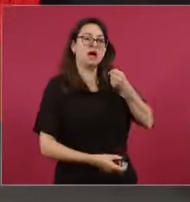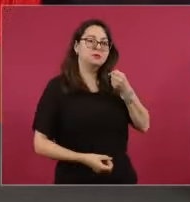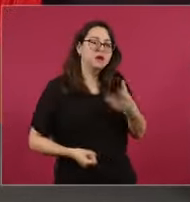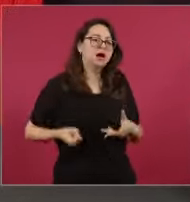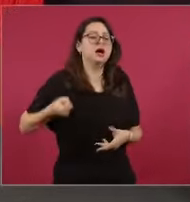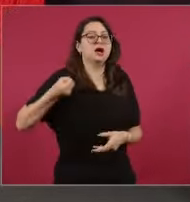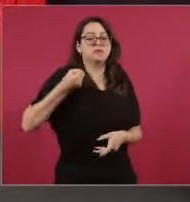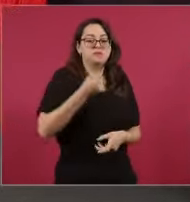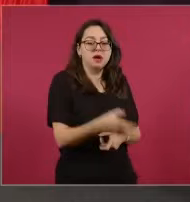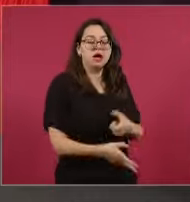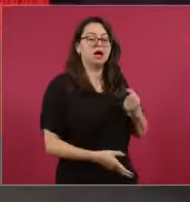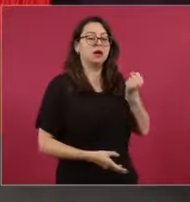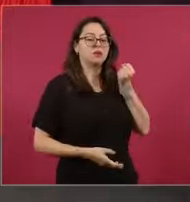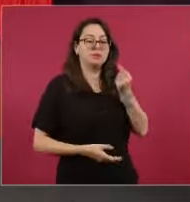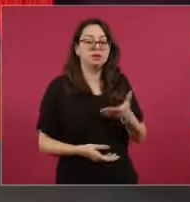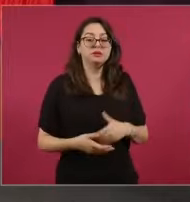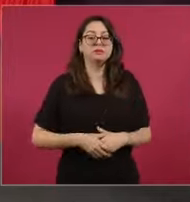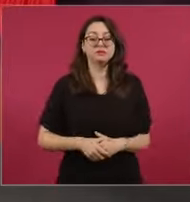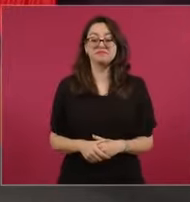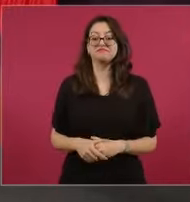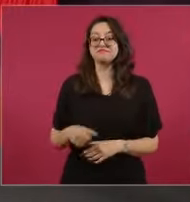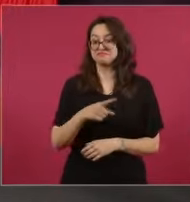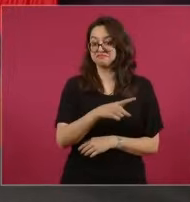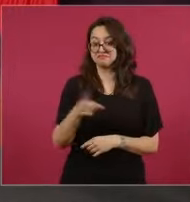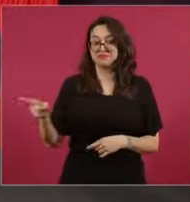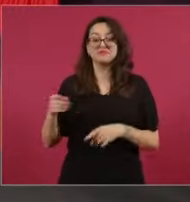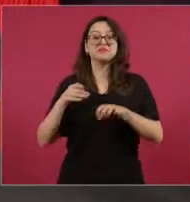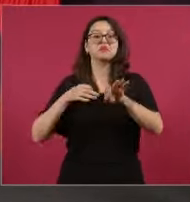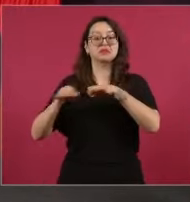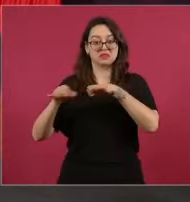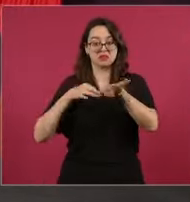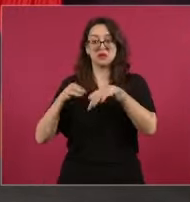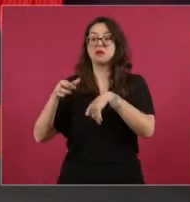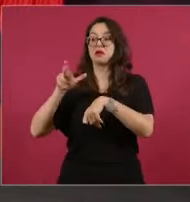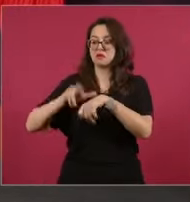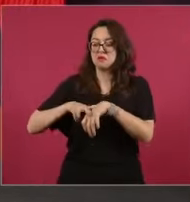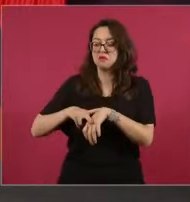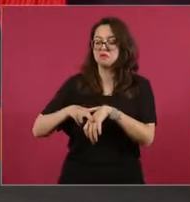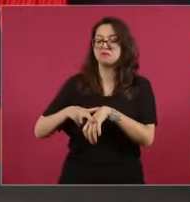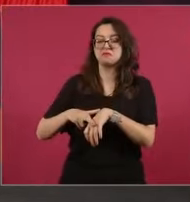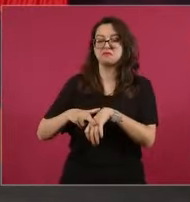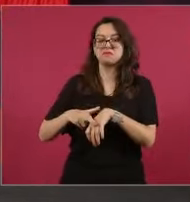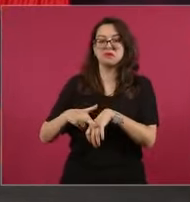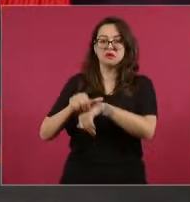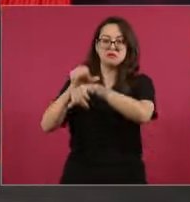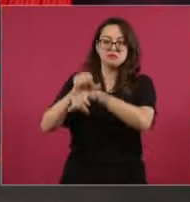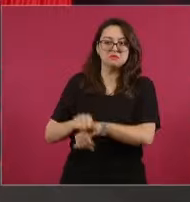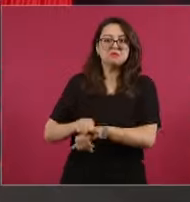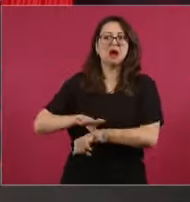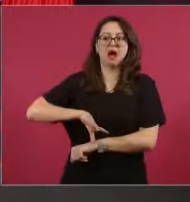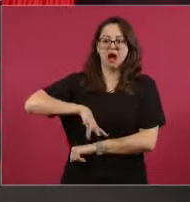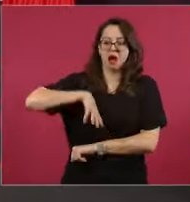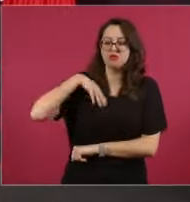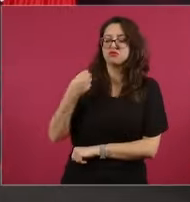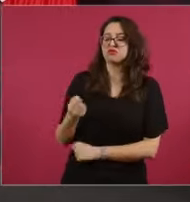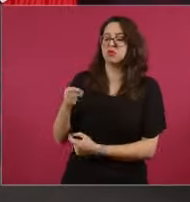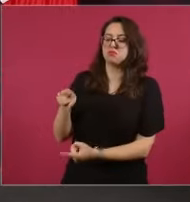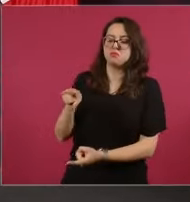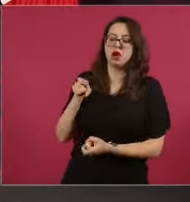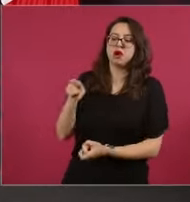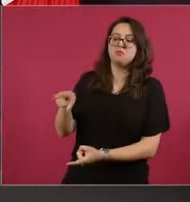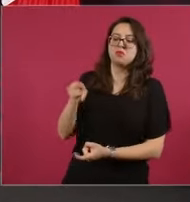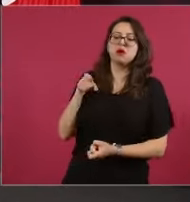Porque se explotaba a los trabajadores y de esa manera se obtenía